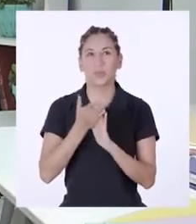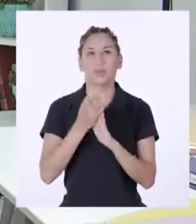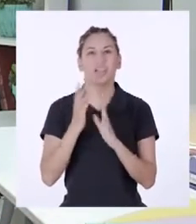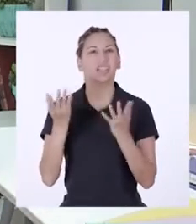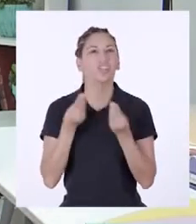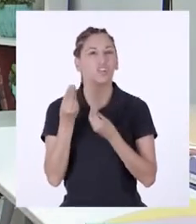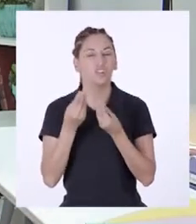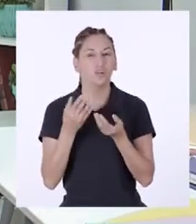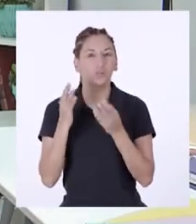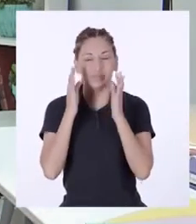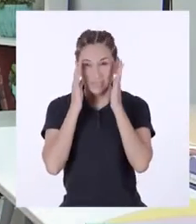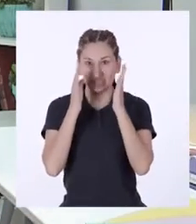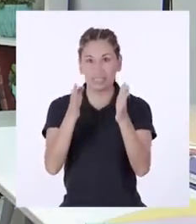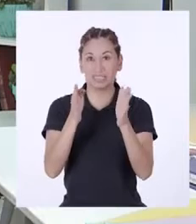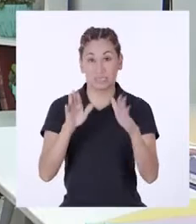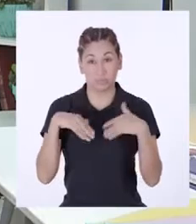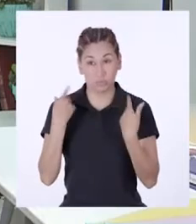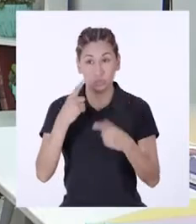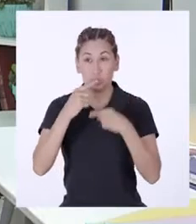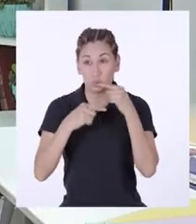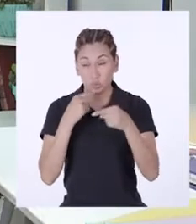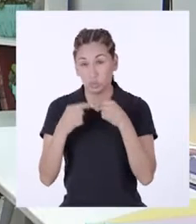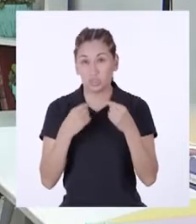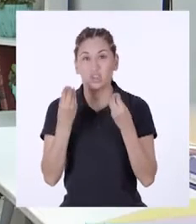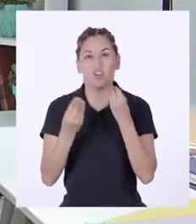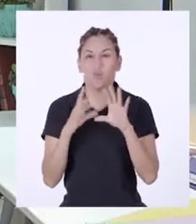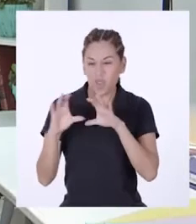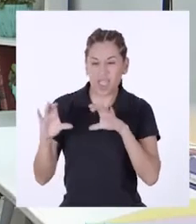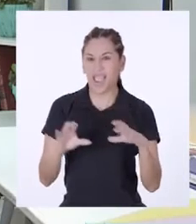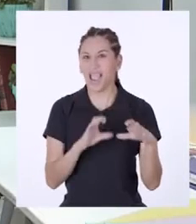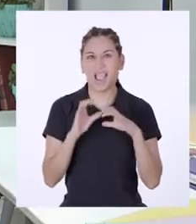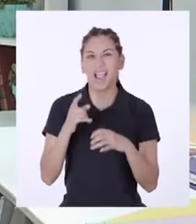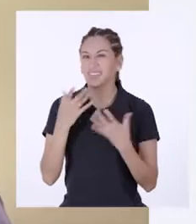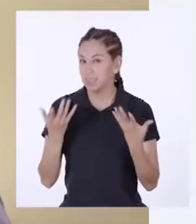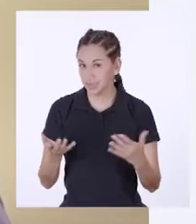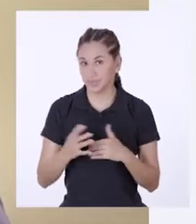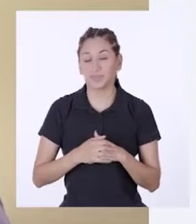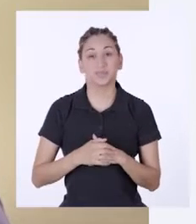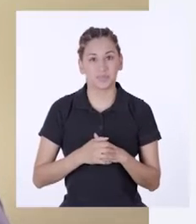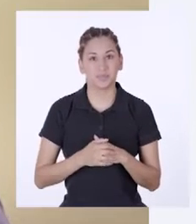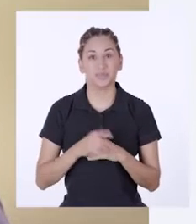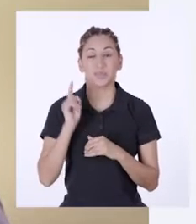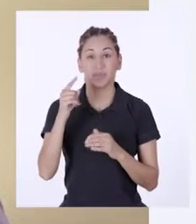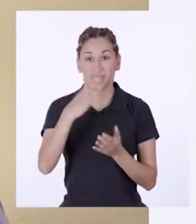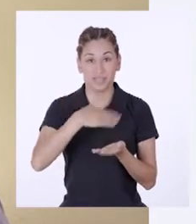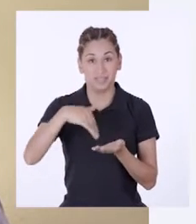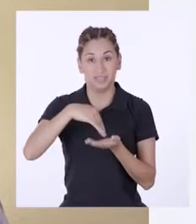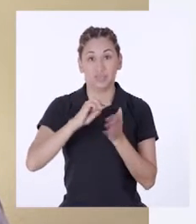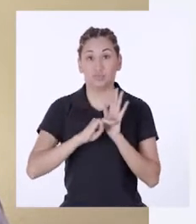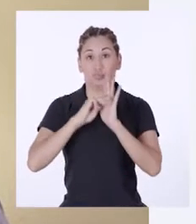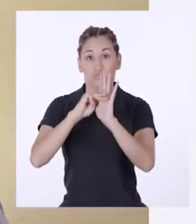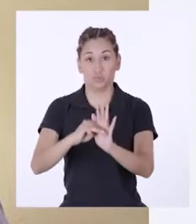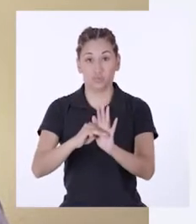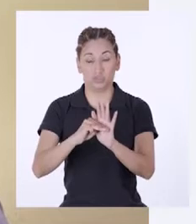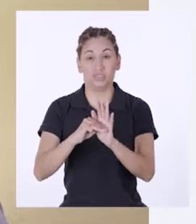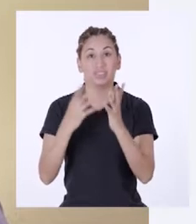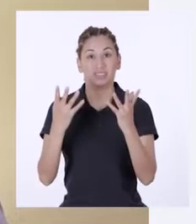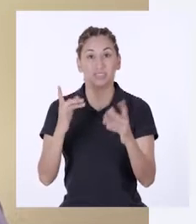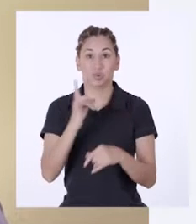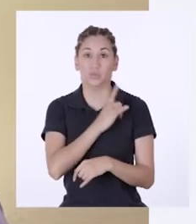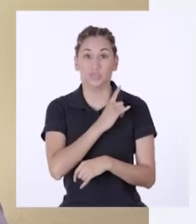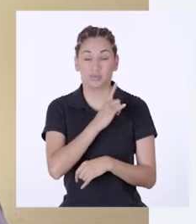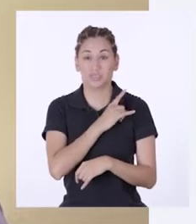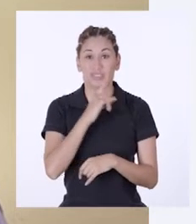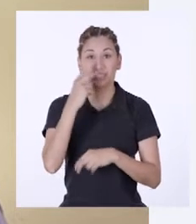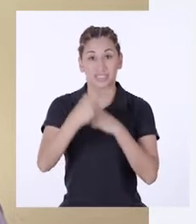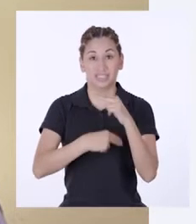CEMTRAR, ¿podría comentarnos acerca de las acciones que realizan? En el Centro Modelo de Tratamiento de Residuos